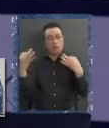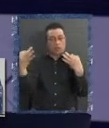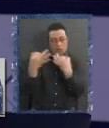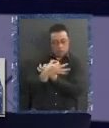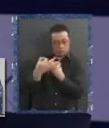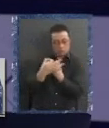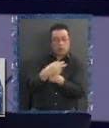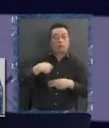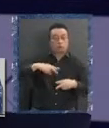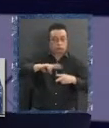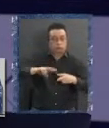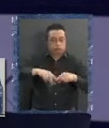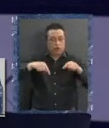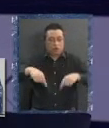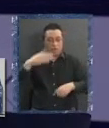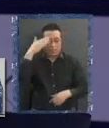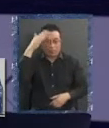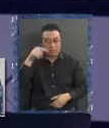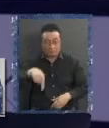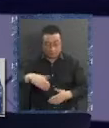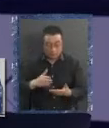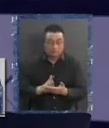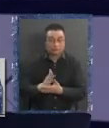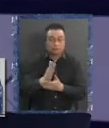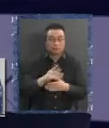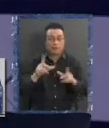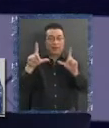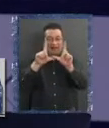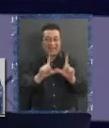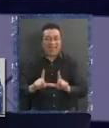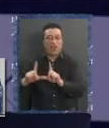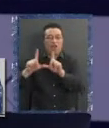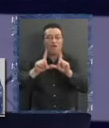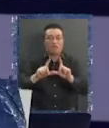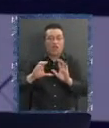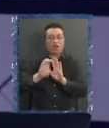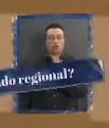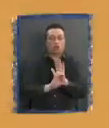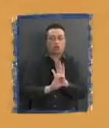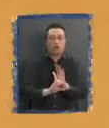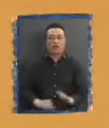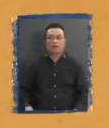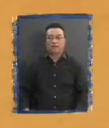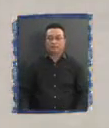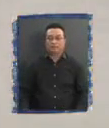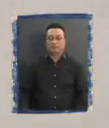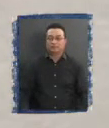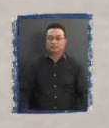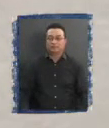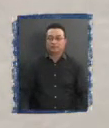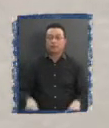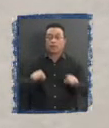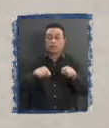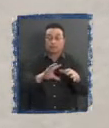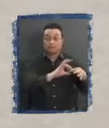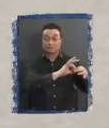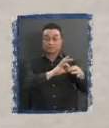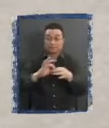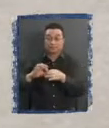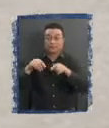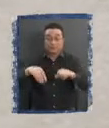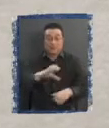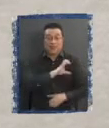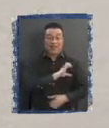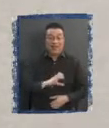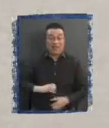preparado Para hoy Aquí comienza Radiografía constitucional No van a tener convencionales En el contexto De un eventual estado regional